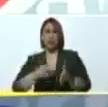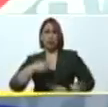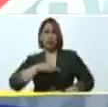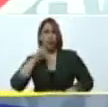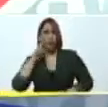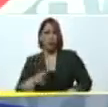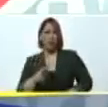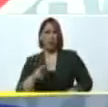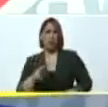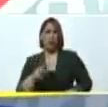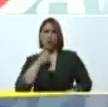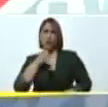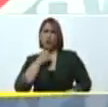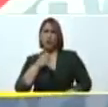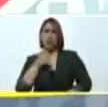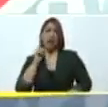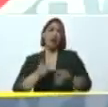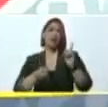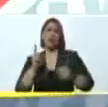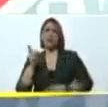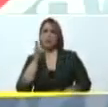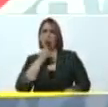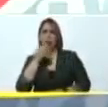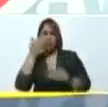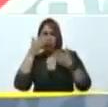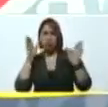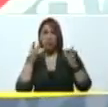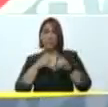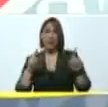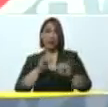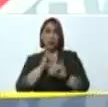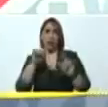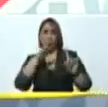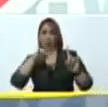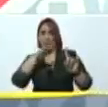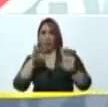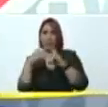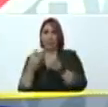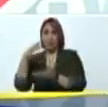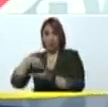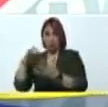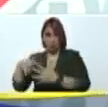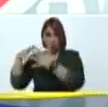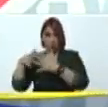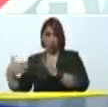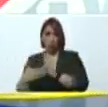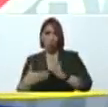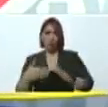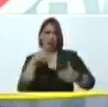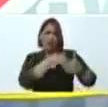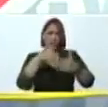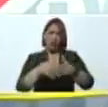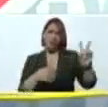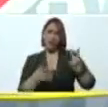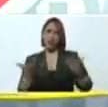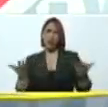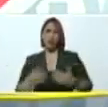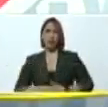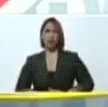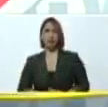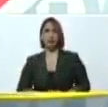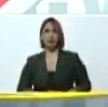la noche, o no nos enteramos, pero ya está conspirando el Departamento de Estado contra las elecciones de Venezuela